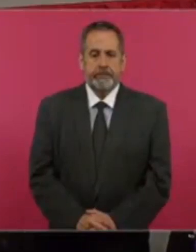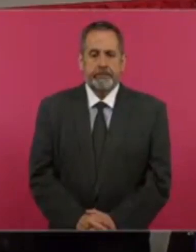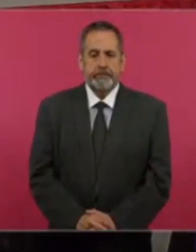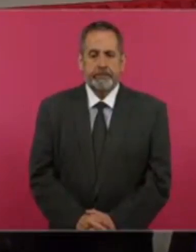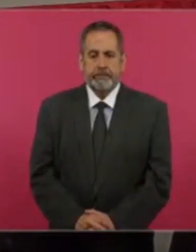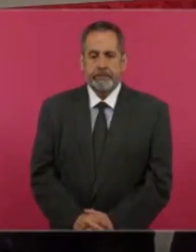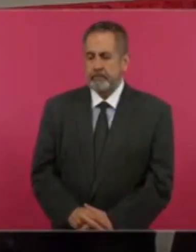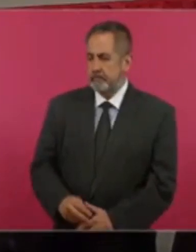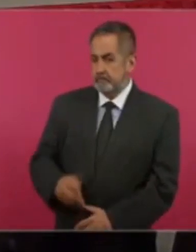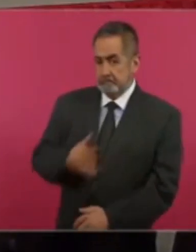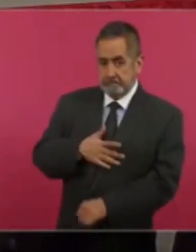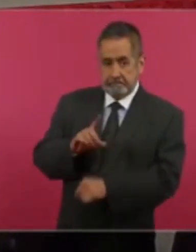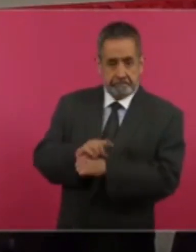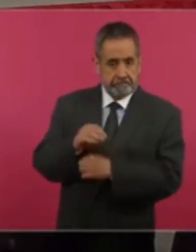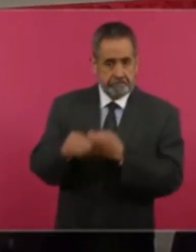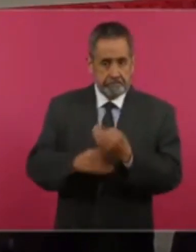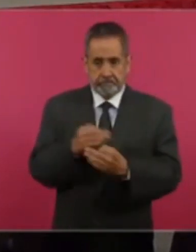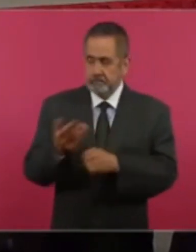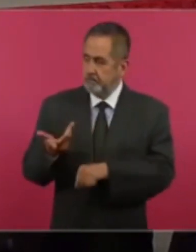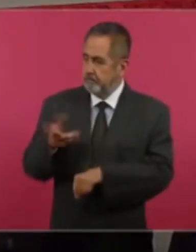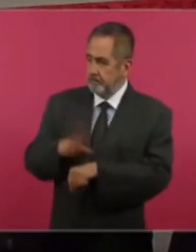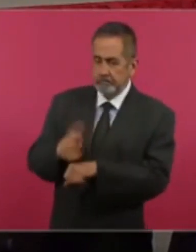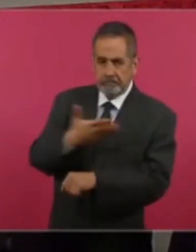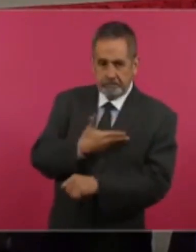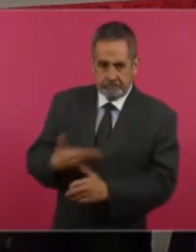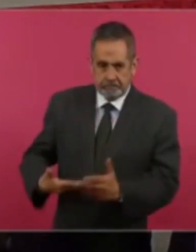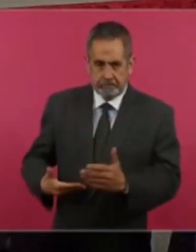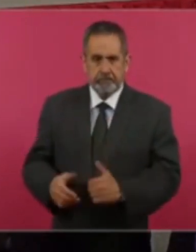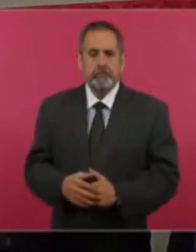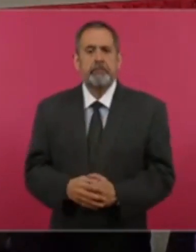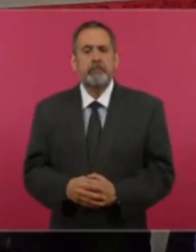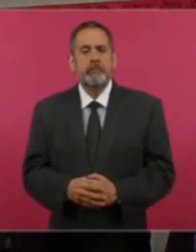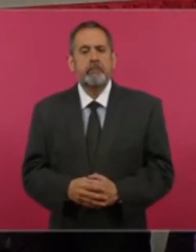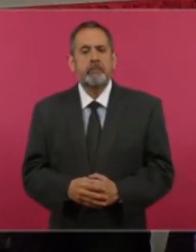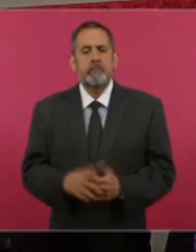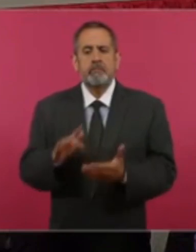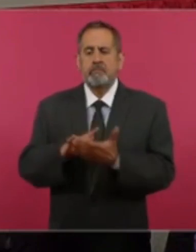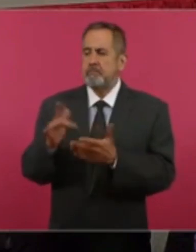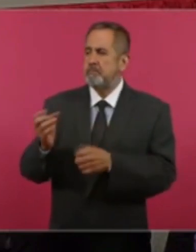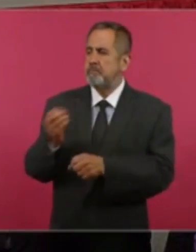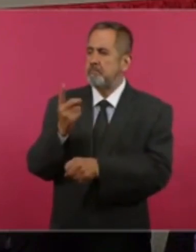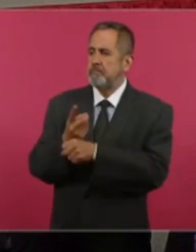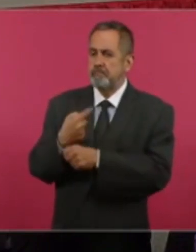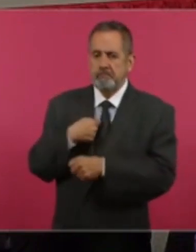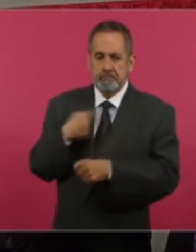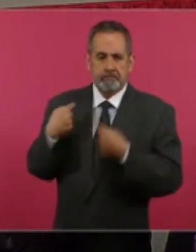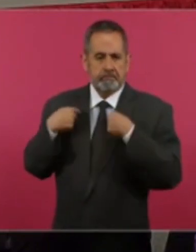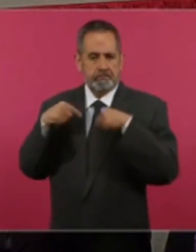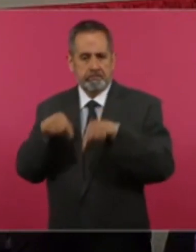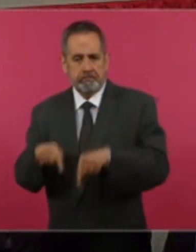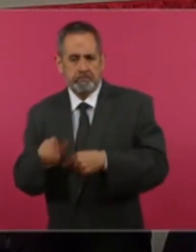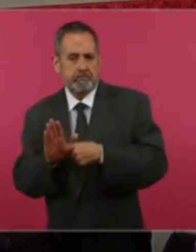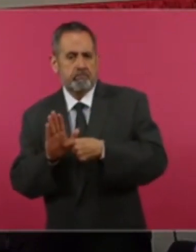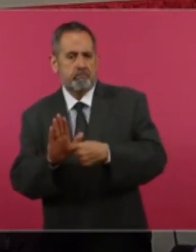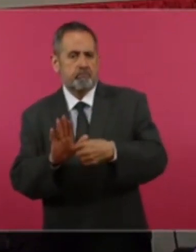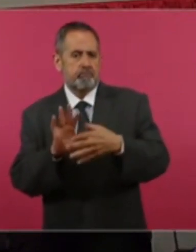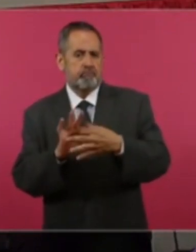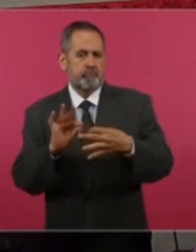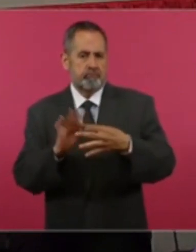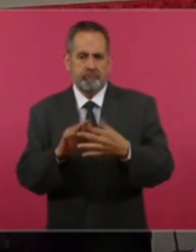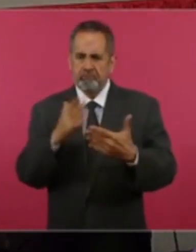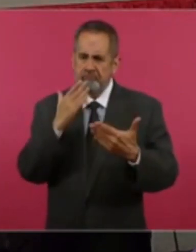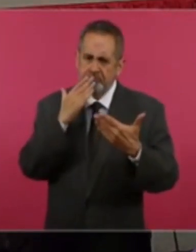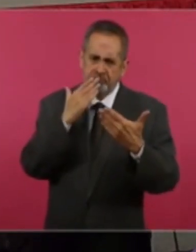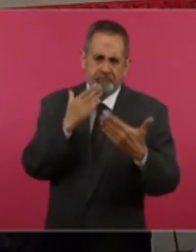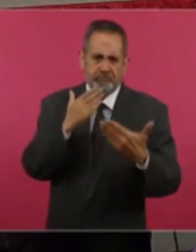Muy buenos días a todas y todos. Con su permiso, señor presidente, muchas gracias, le agradezco la oportunidad para poder expresar ante este